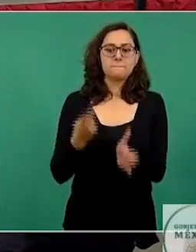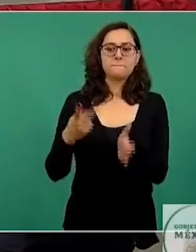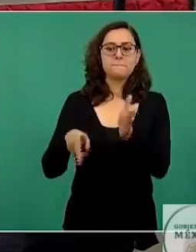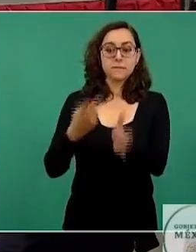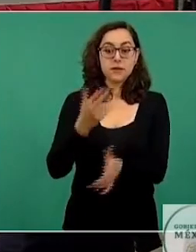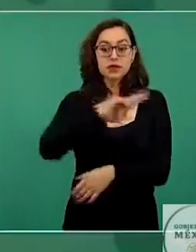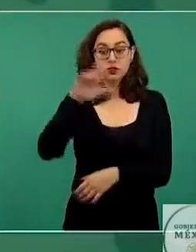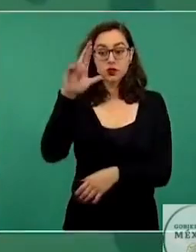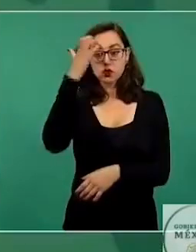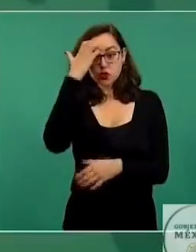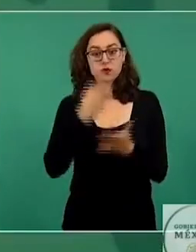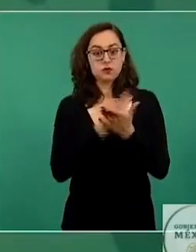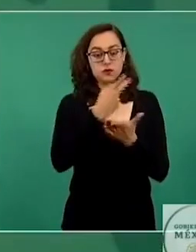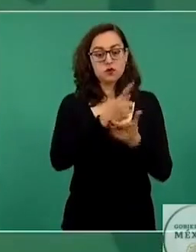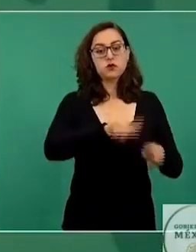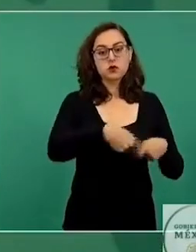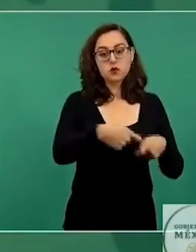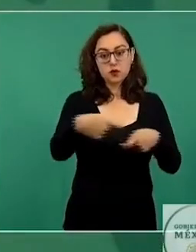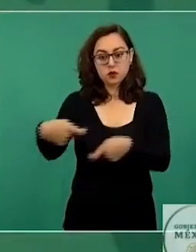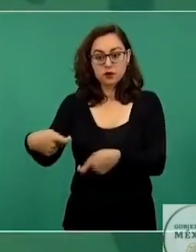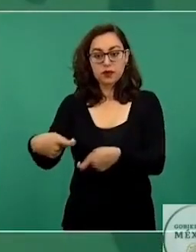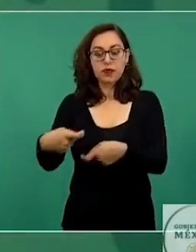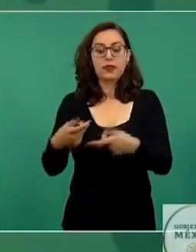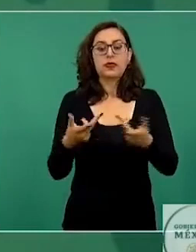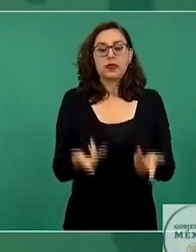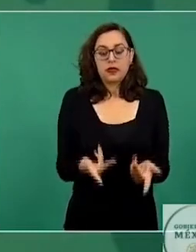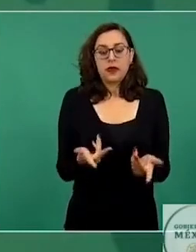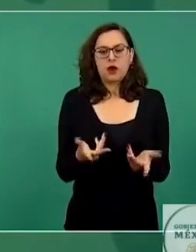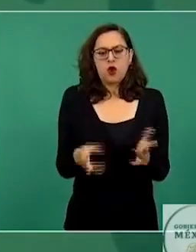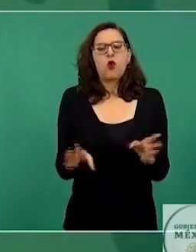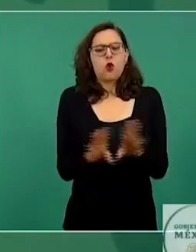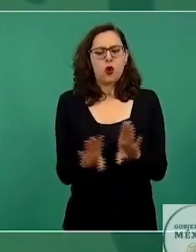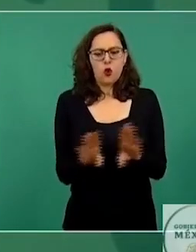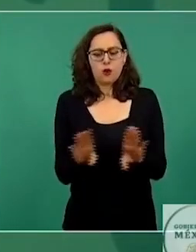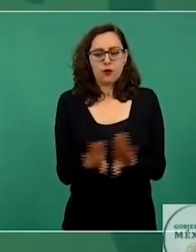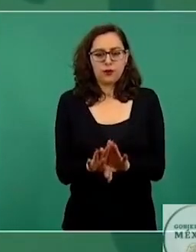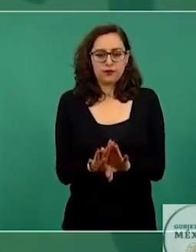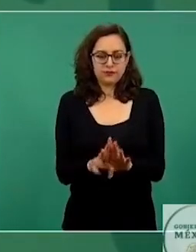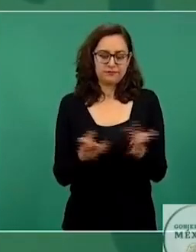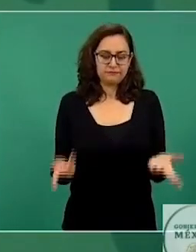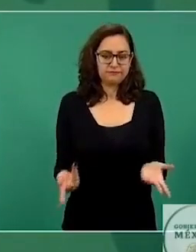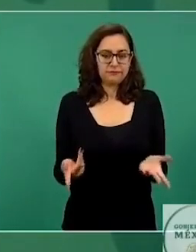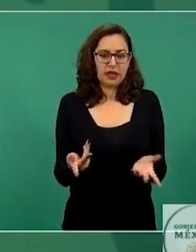que de los fondos que se obtienen,